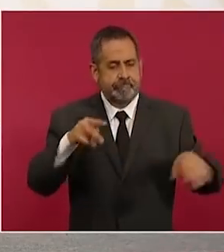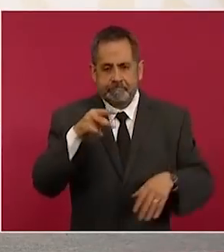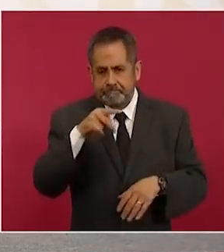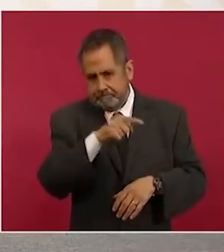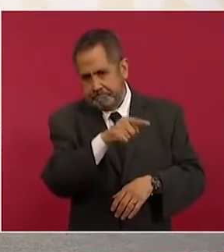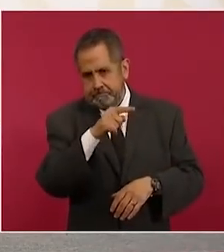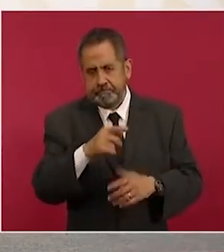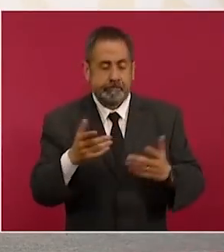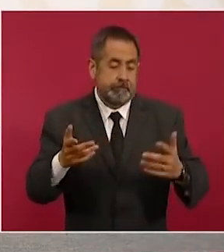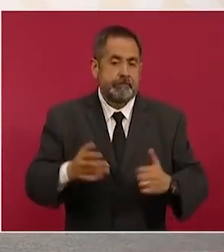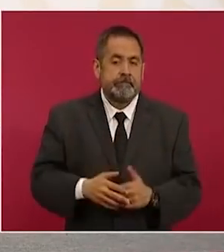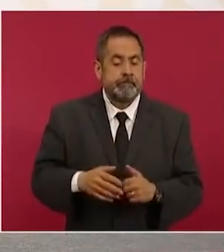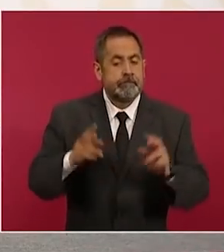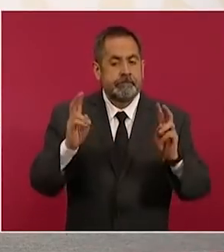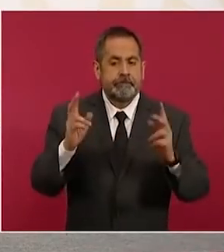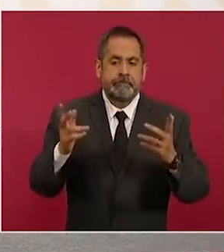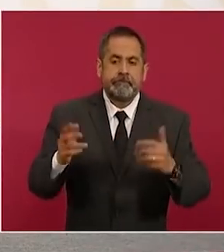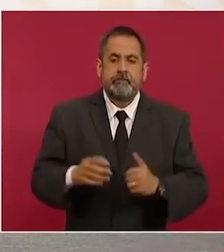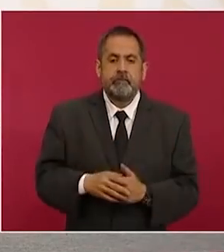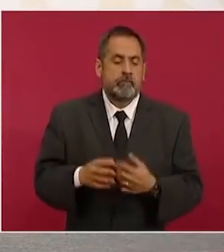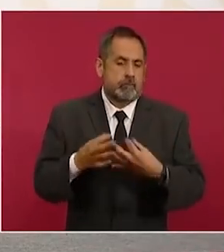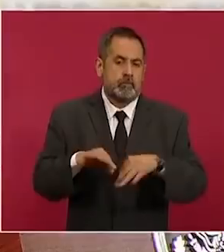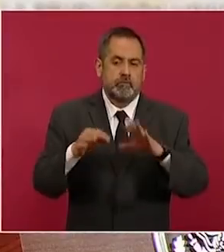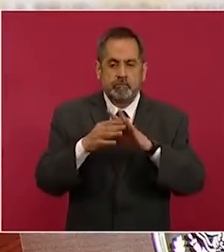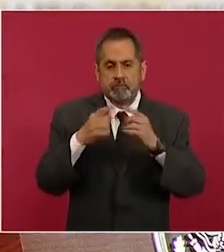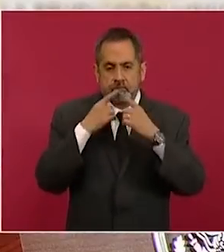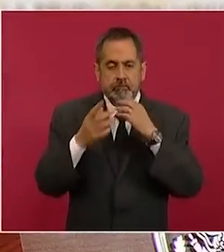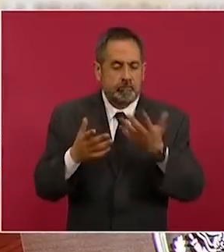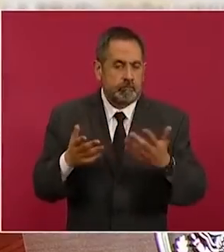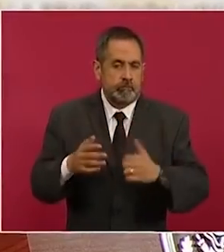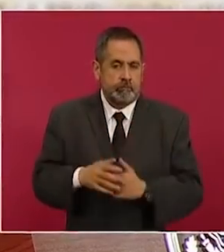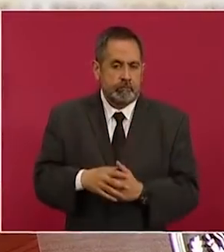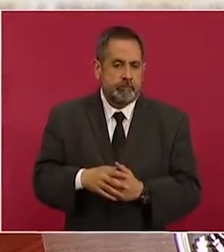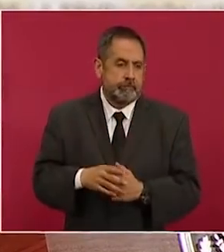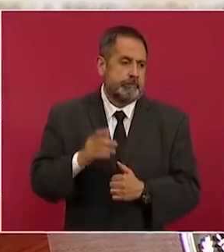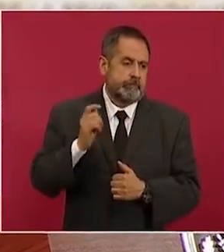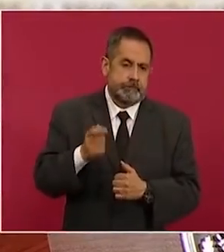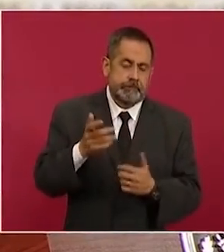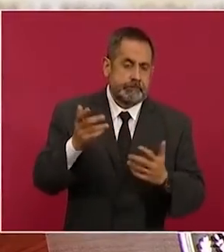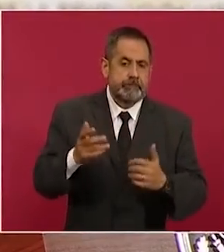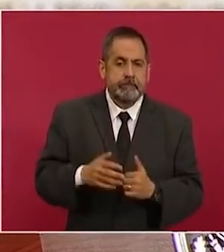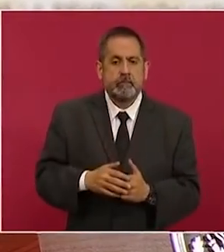Son temas importantísimos, hay quienes dicen, no, hombre, ya,